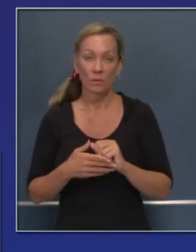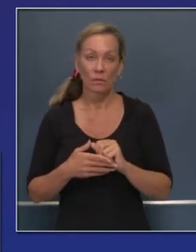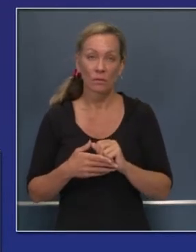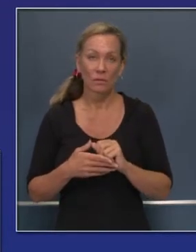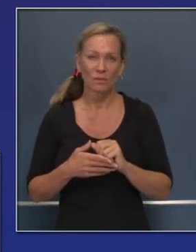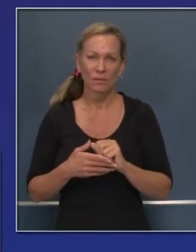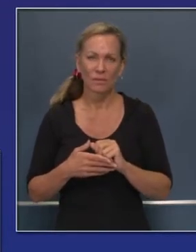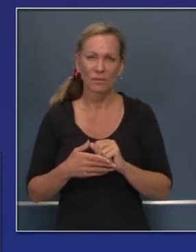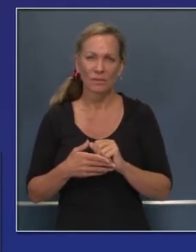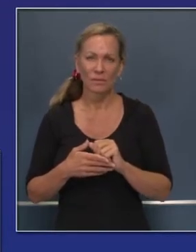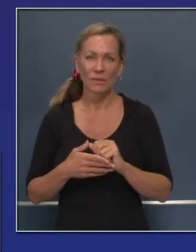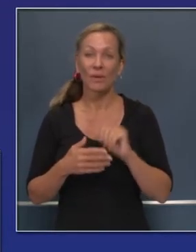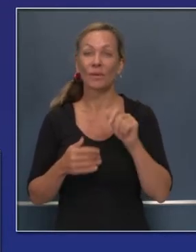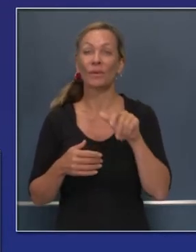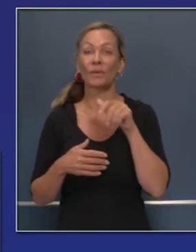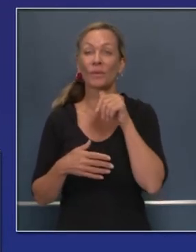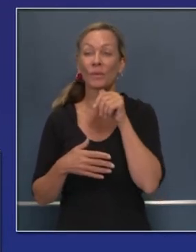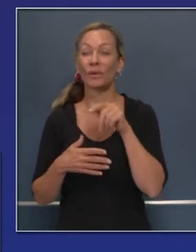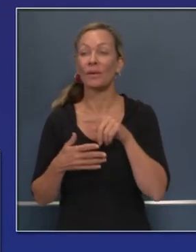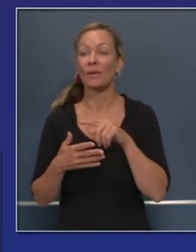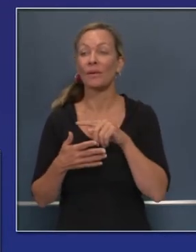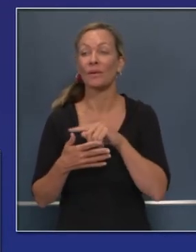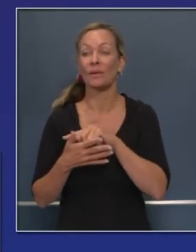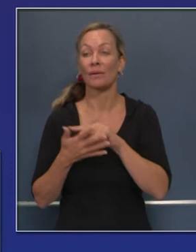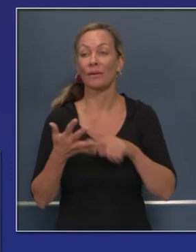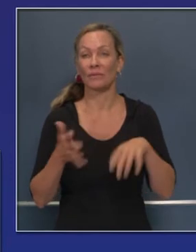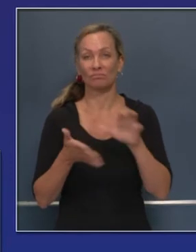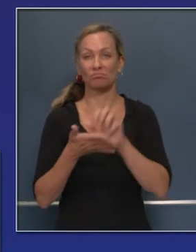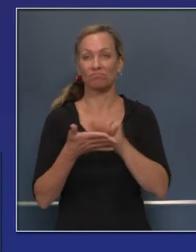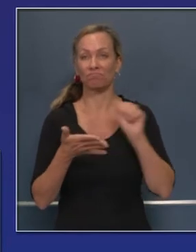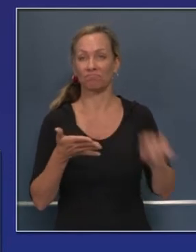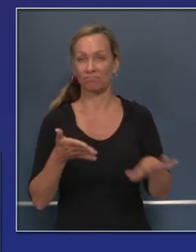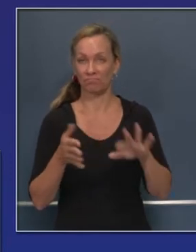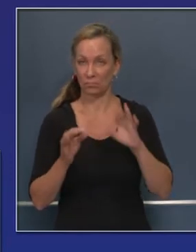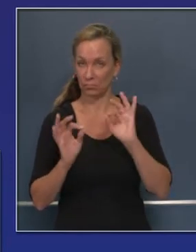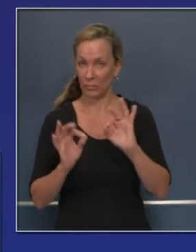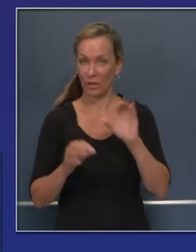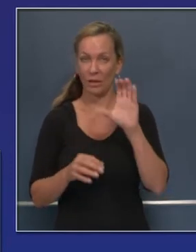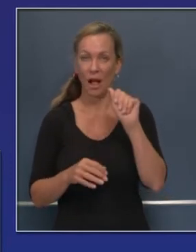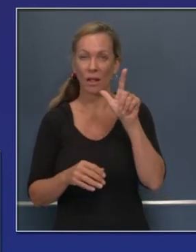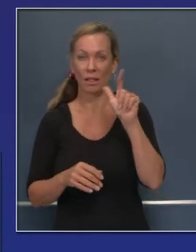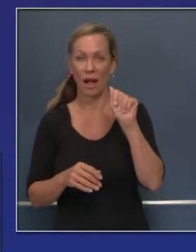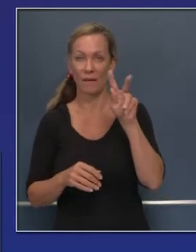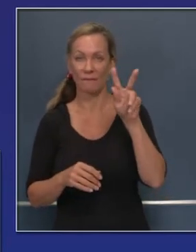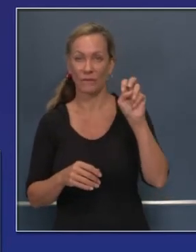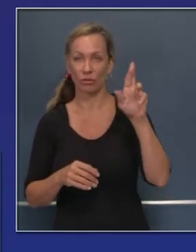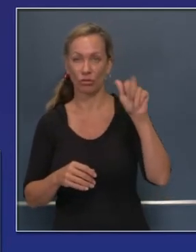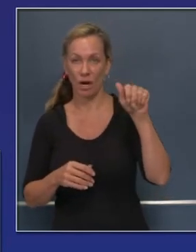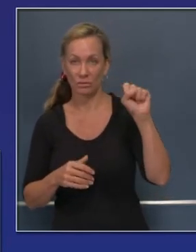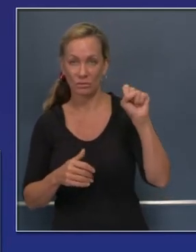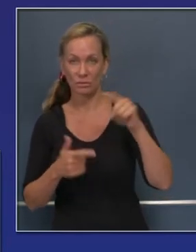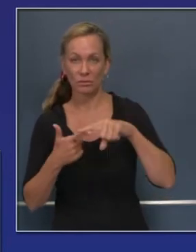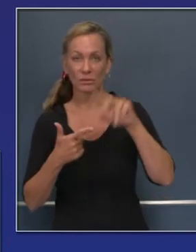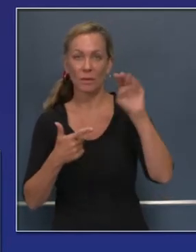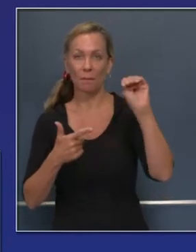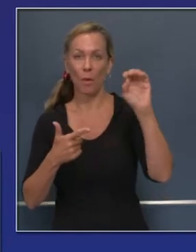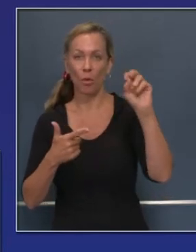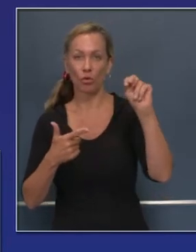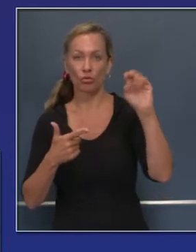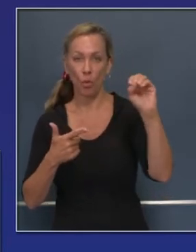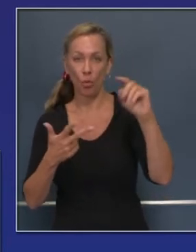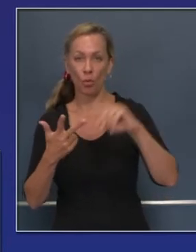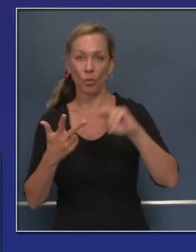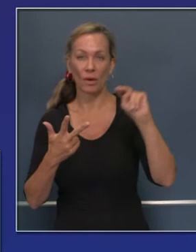Los condados que han sido eliminados de la lista incluyen Calaveras, Mono, Napa, Orange y Sierra.